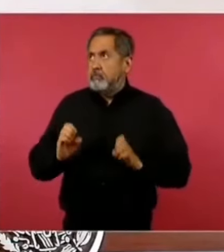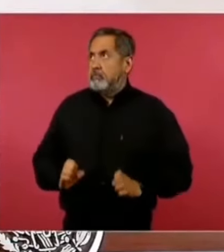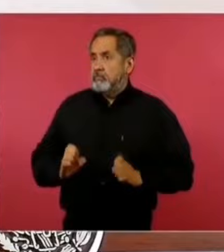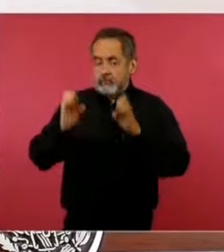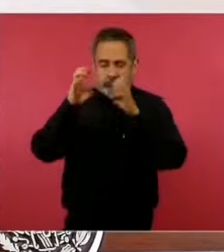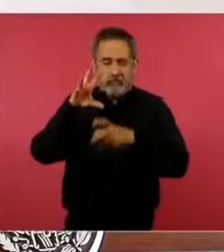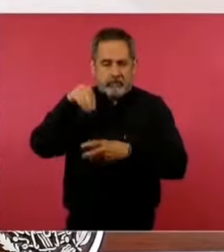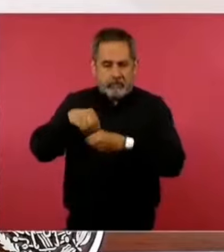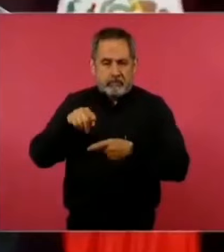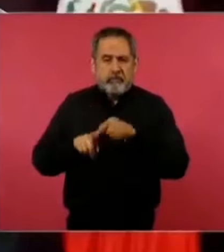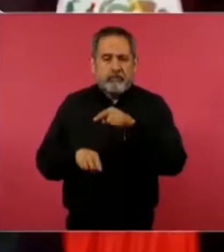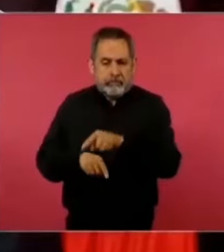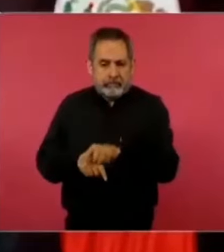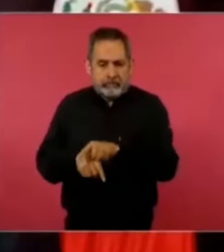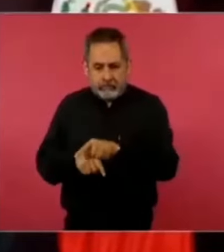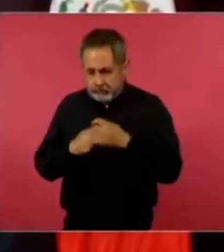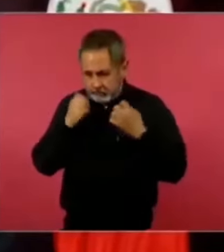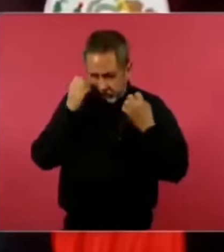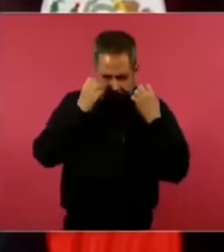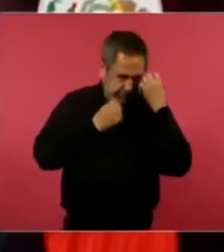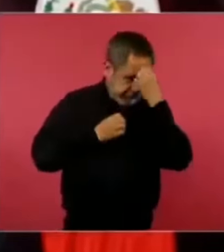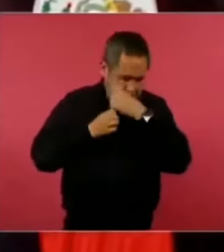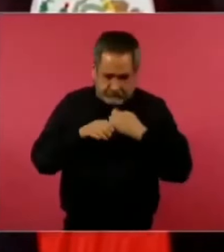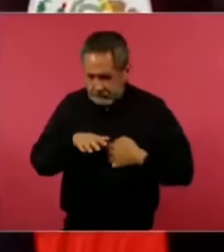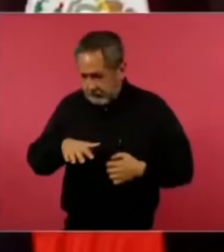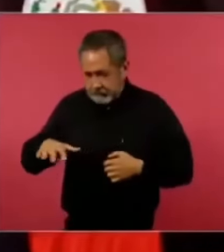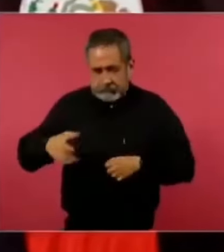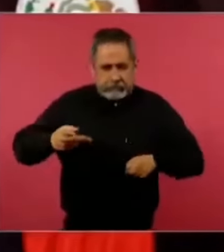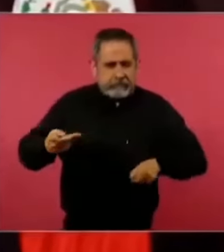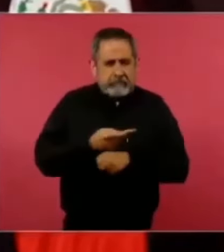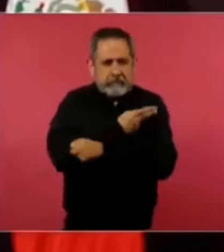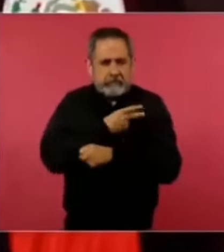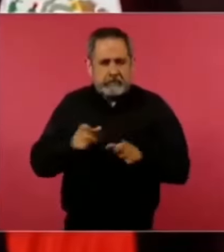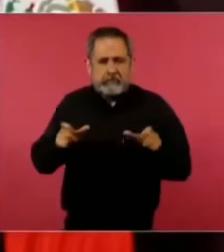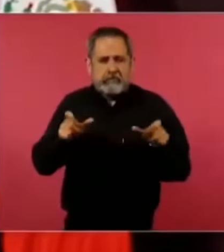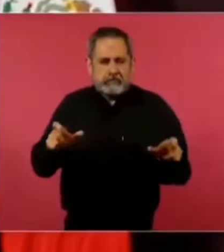porque vamos a evaluar todo lo que es la Guardia Nacional,